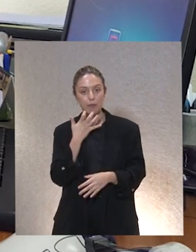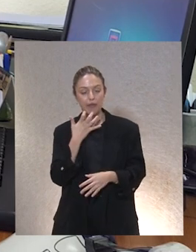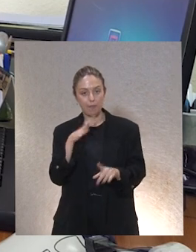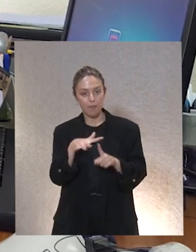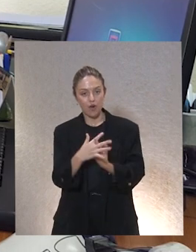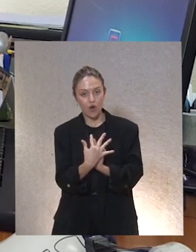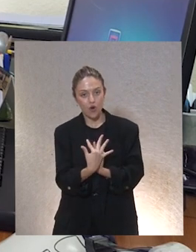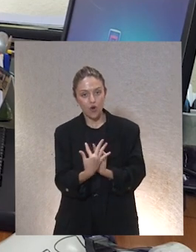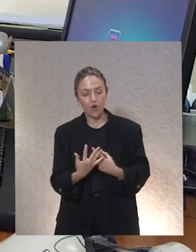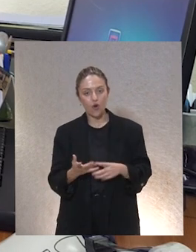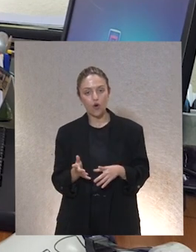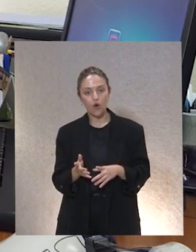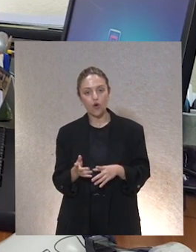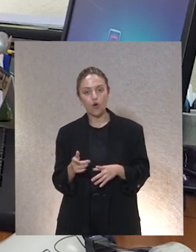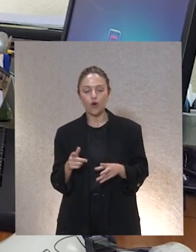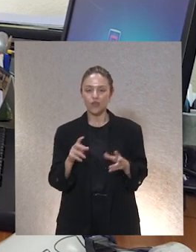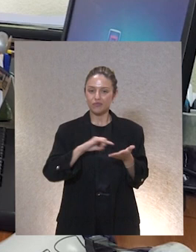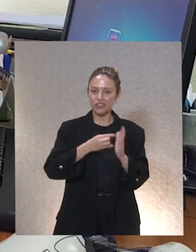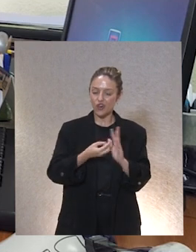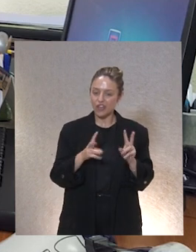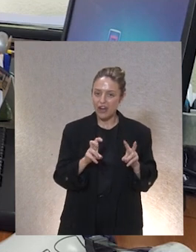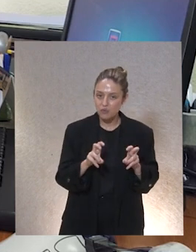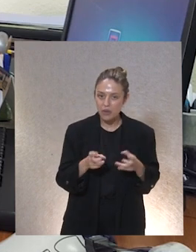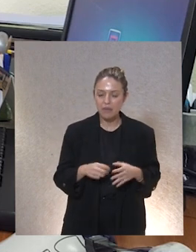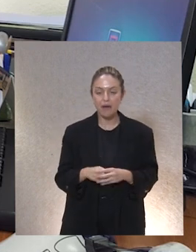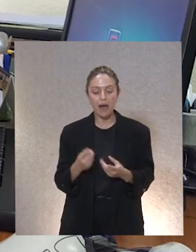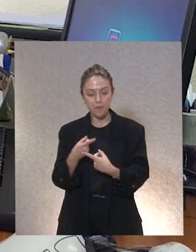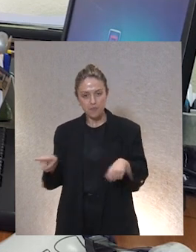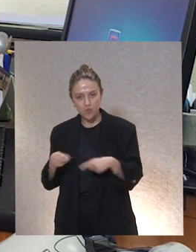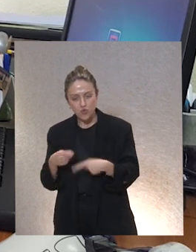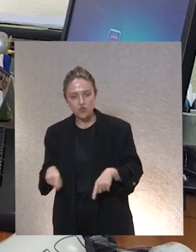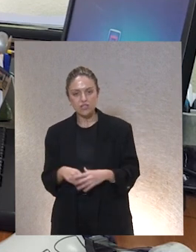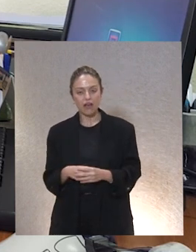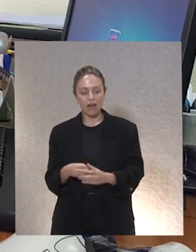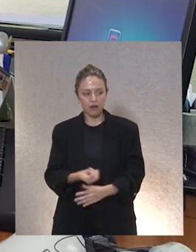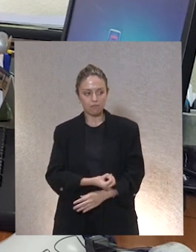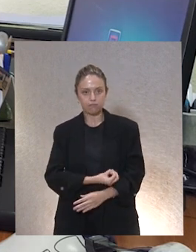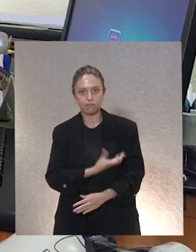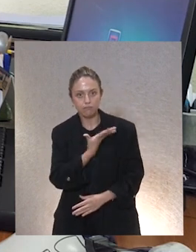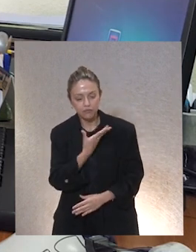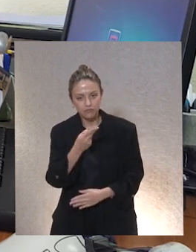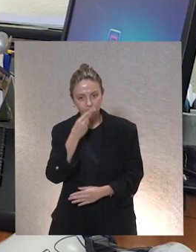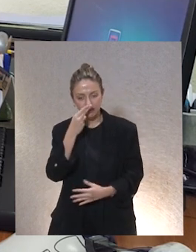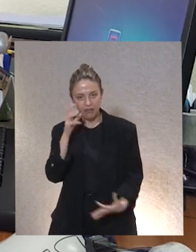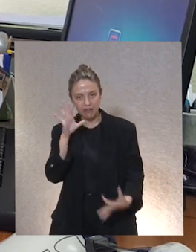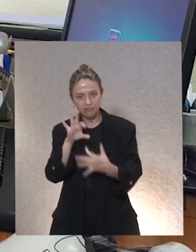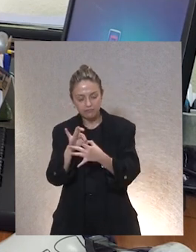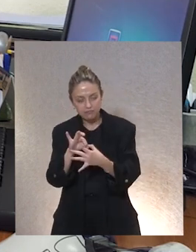tiene que ver con el campo visual nuevas tecnologías y la música son centros de interés que ella tiene y que nos está